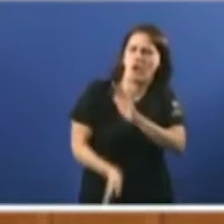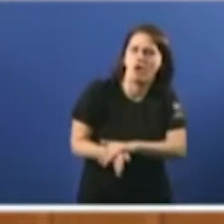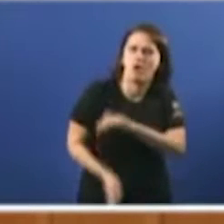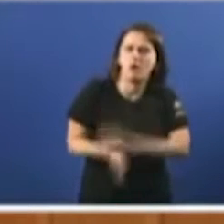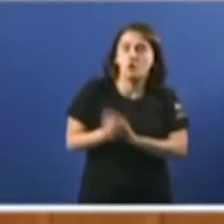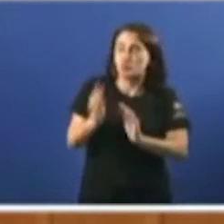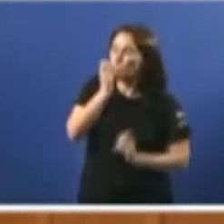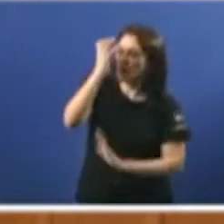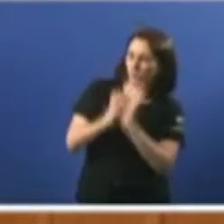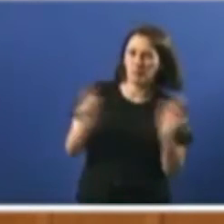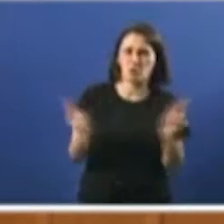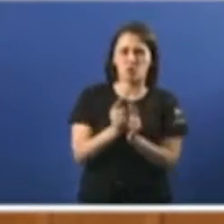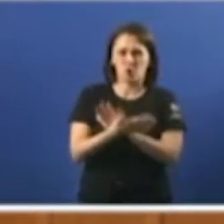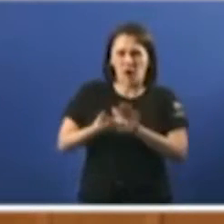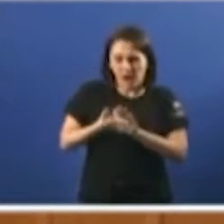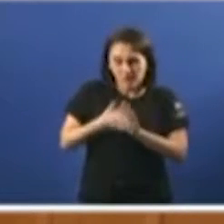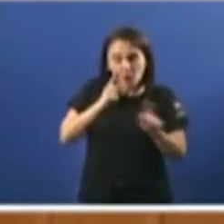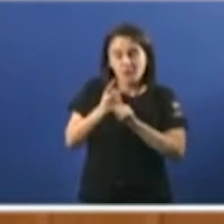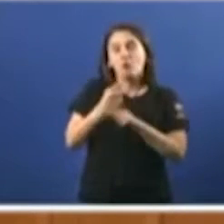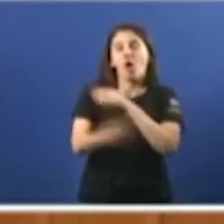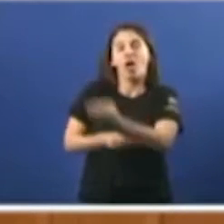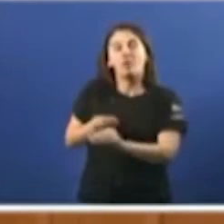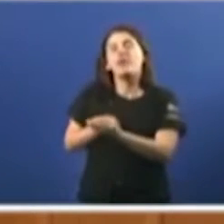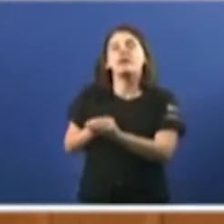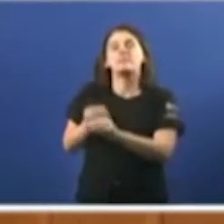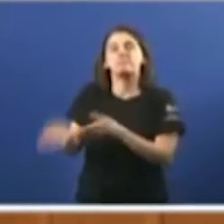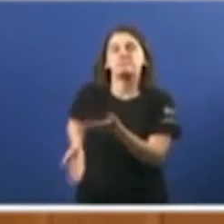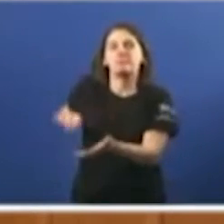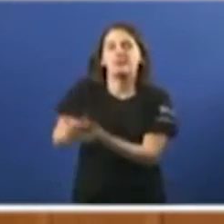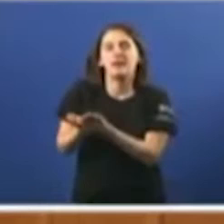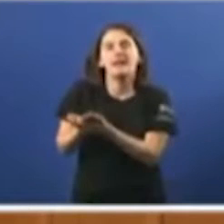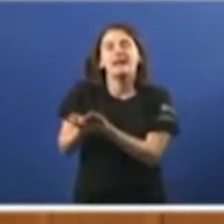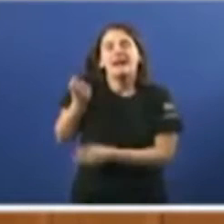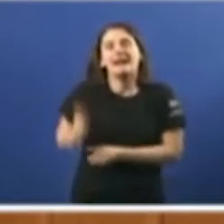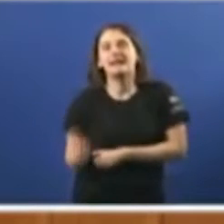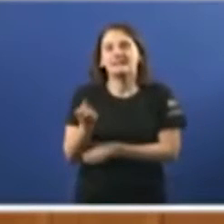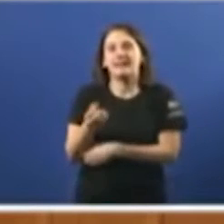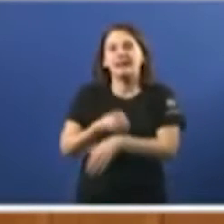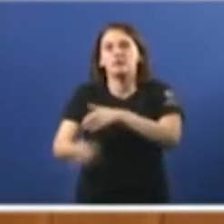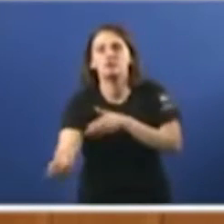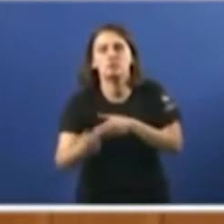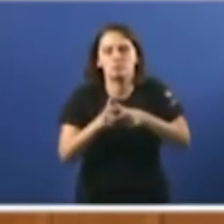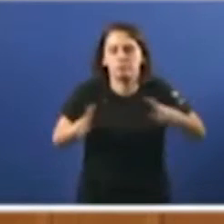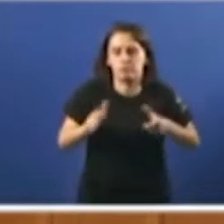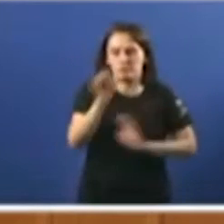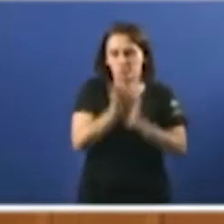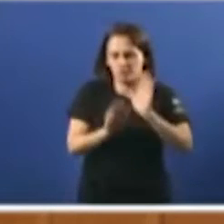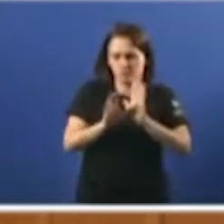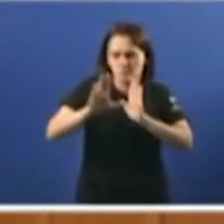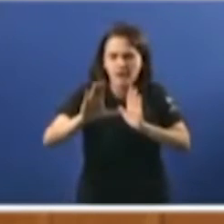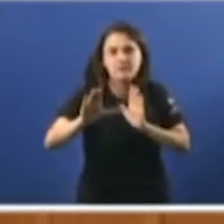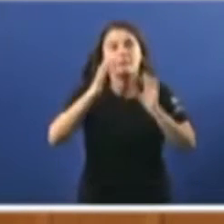da valedora Sinala escoatamente que para afrontar as solicitudes de rendas de inclusión a Consellería competente aumenta o orzamento dende hai anos.